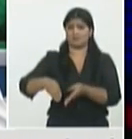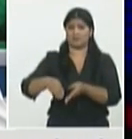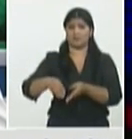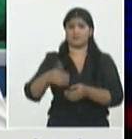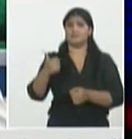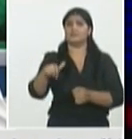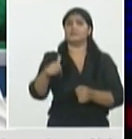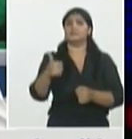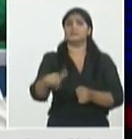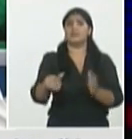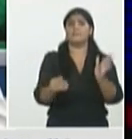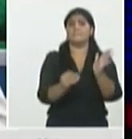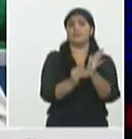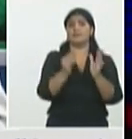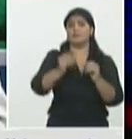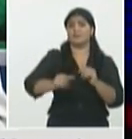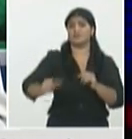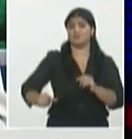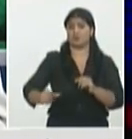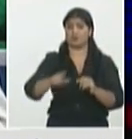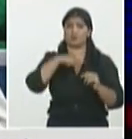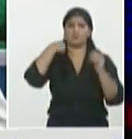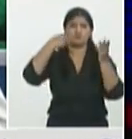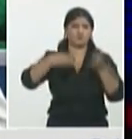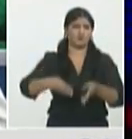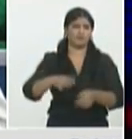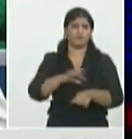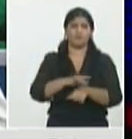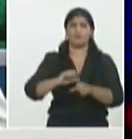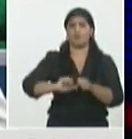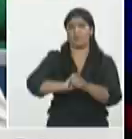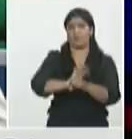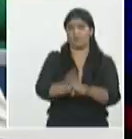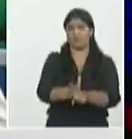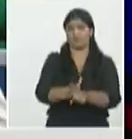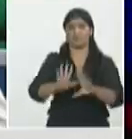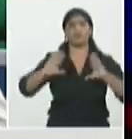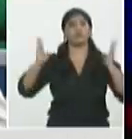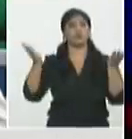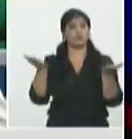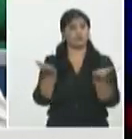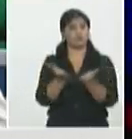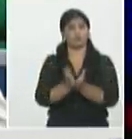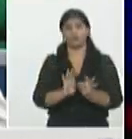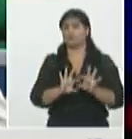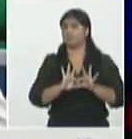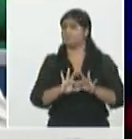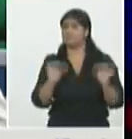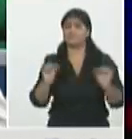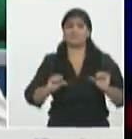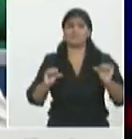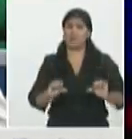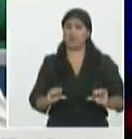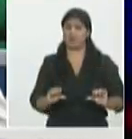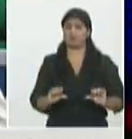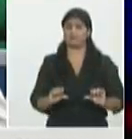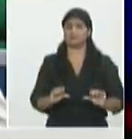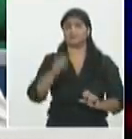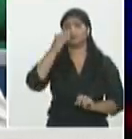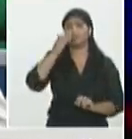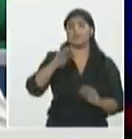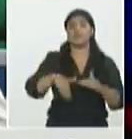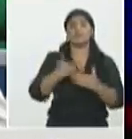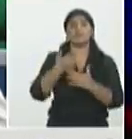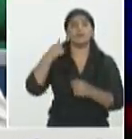con la COVID ha habido algunos cambios ya por ejemplo en el día de ayer la India sí se